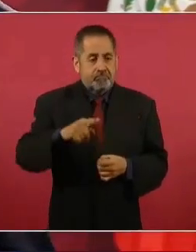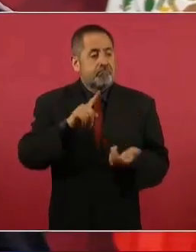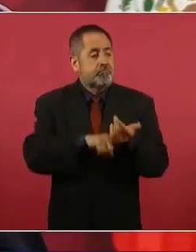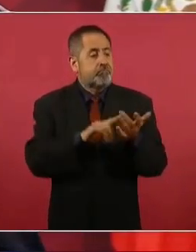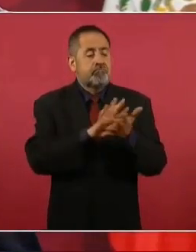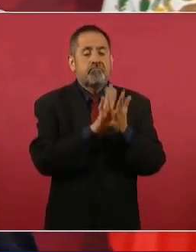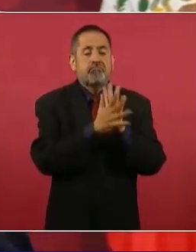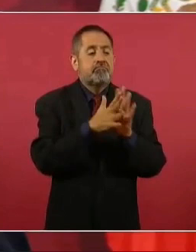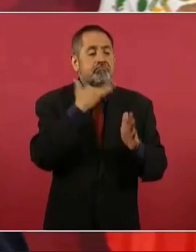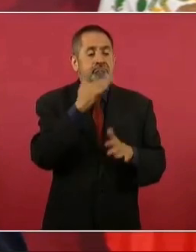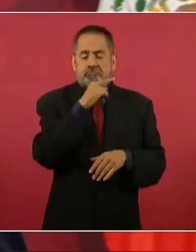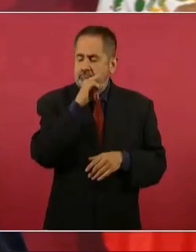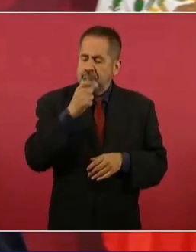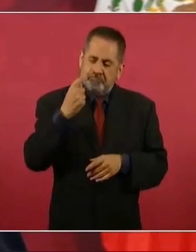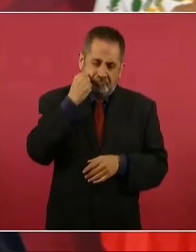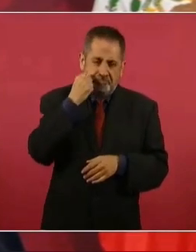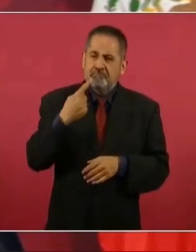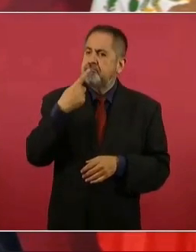participado.